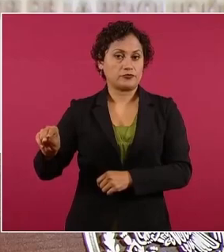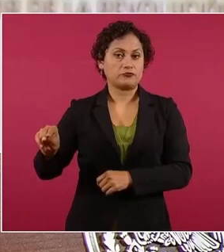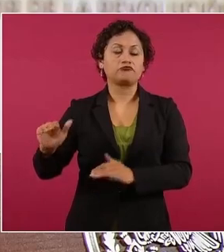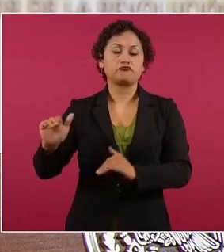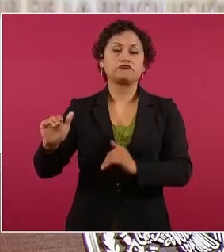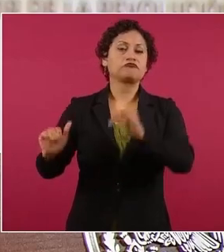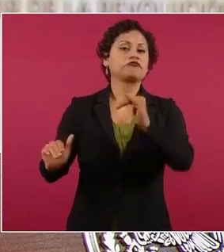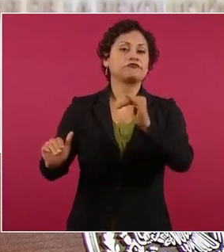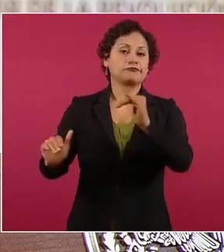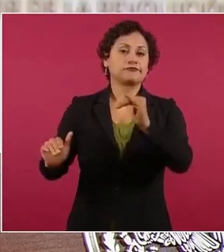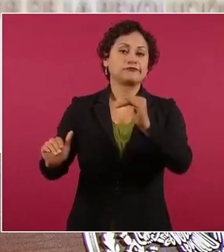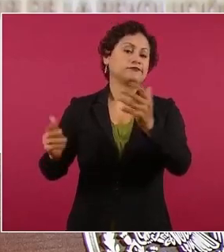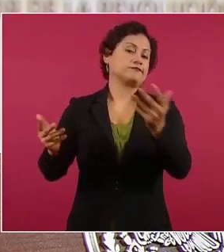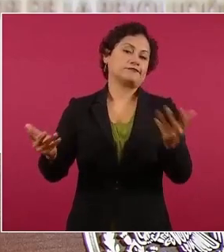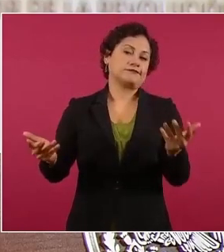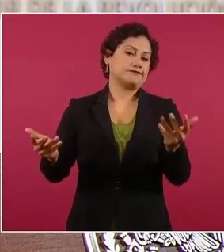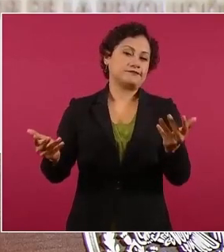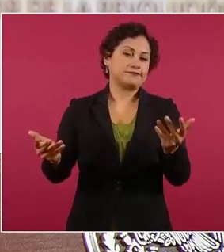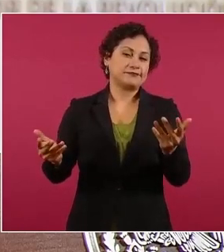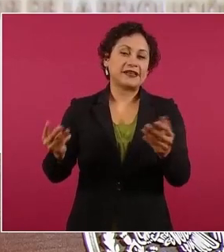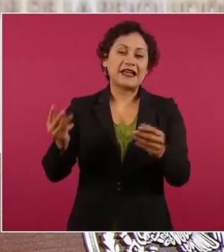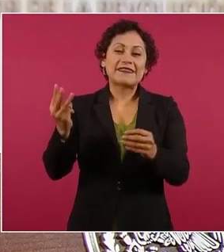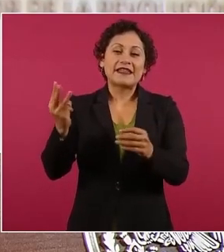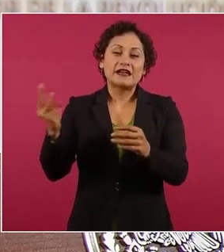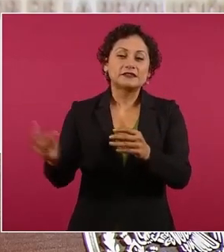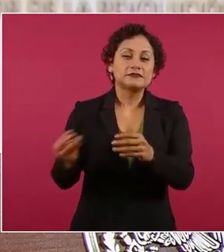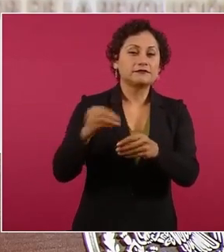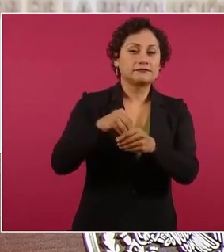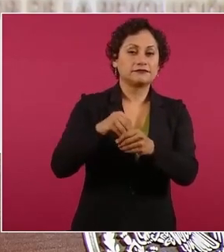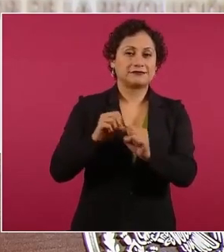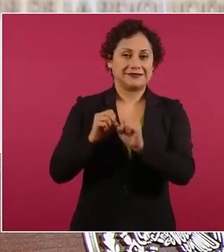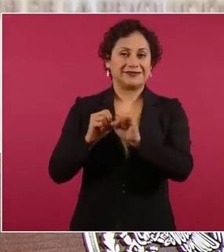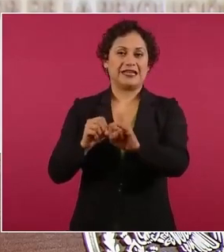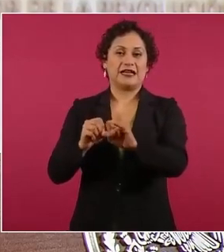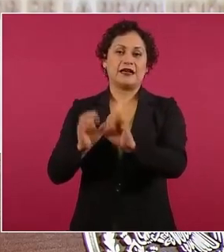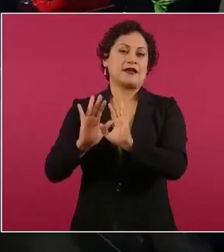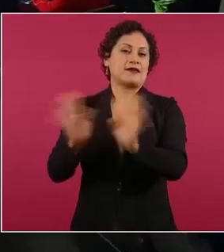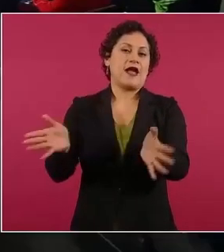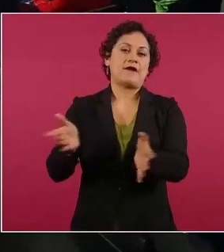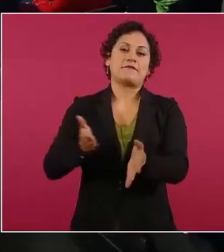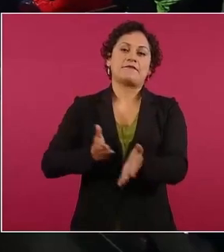o sea que fueron tres votos los que decidieron